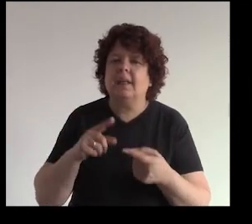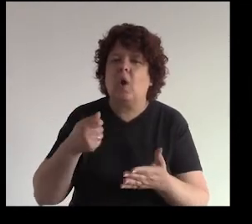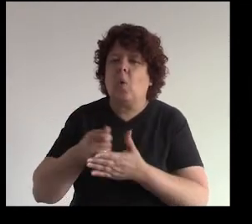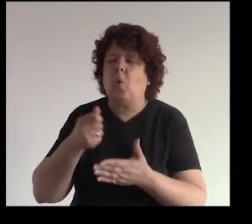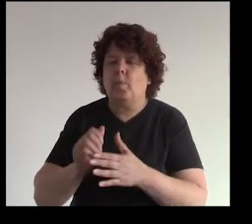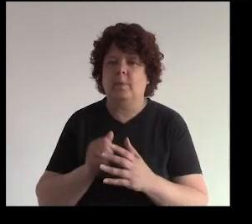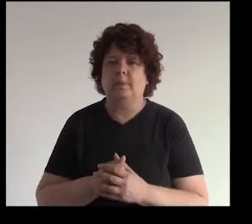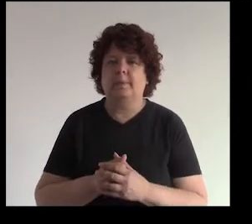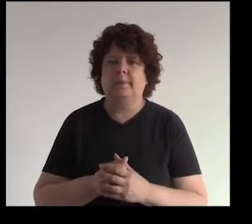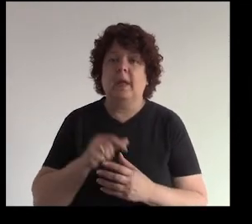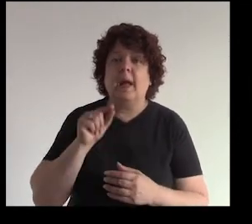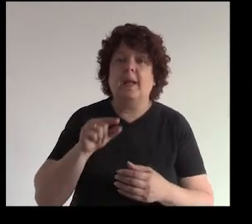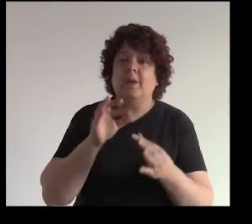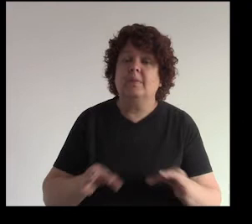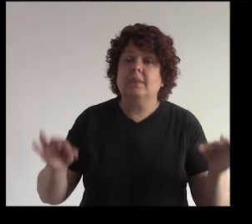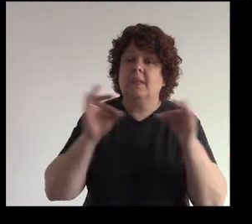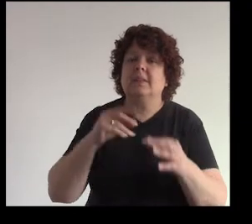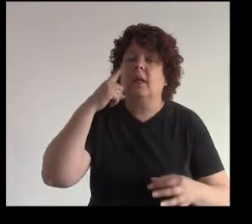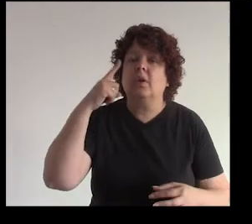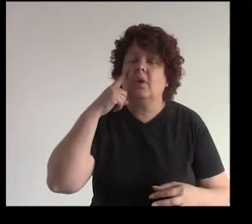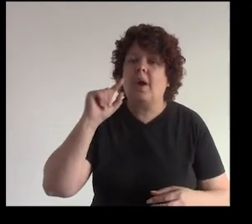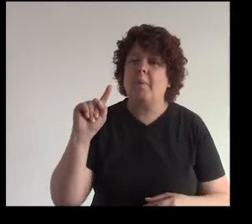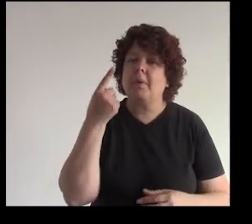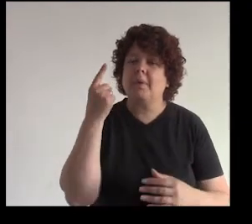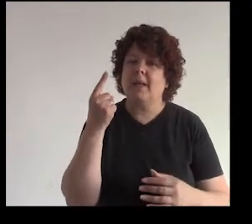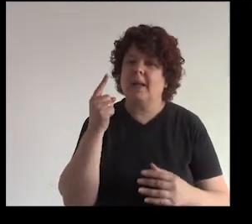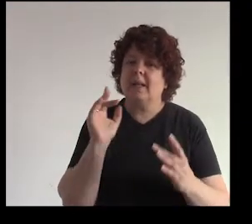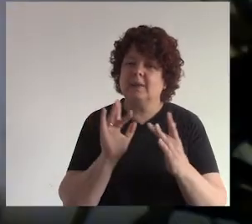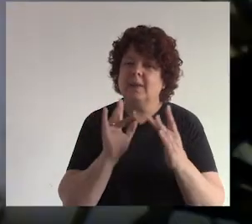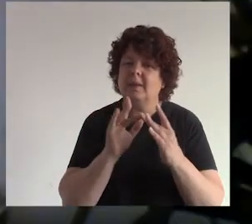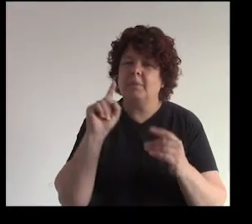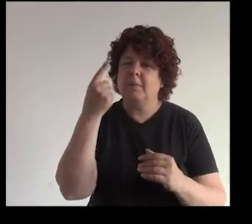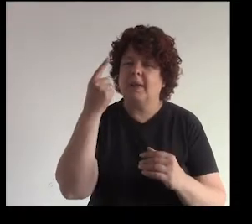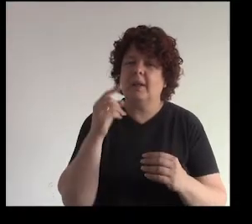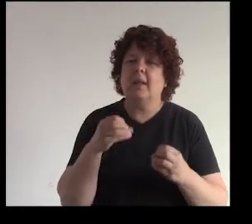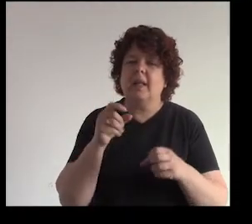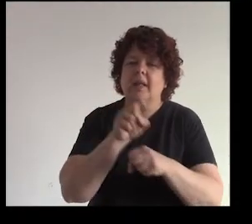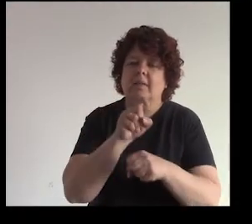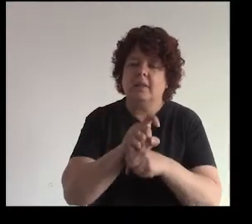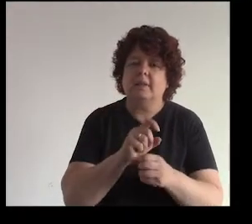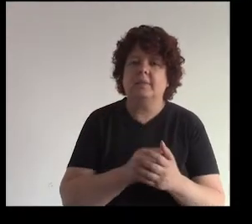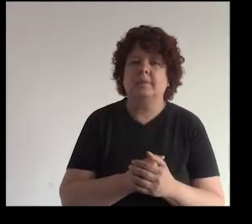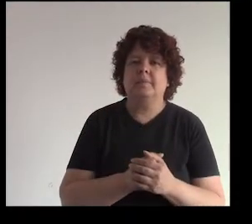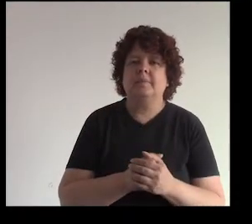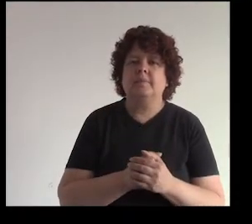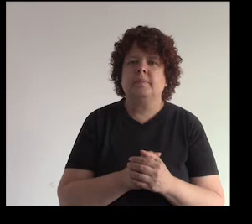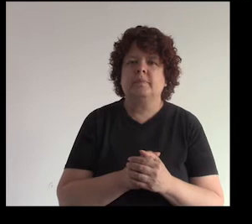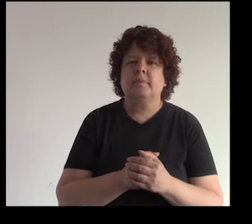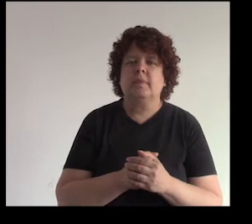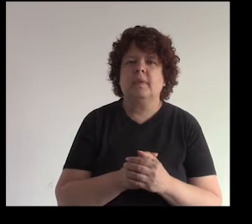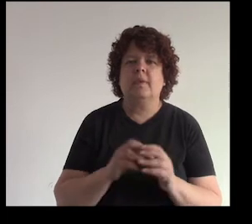vuelve tu cliente pero lo importante es que te conozca con esa primera impresión que es de educar